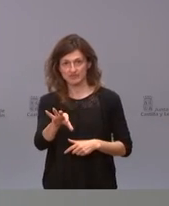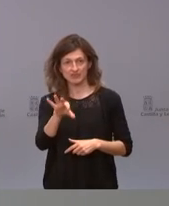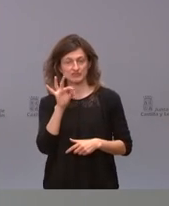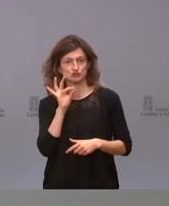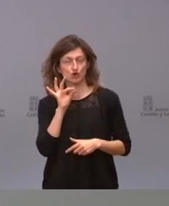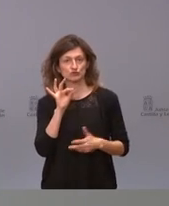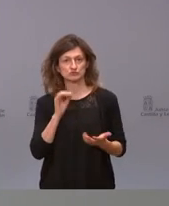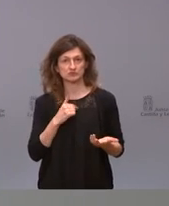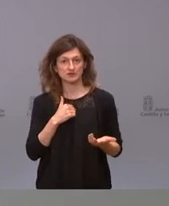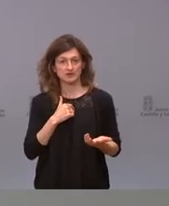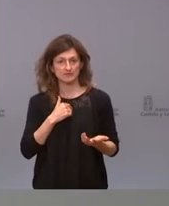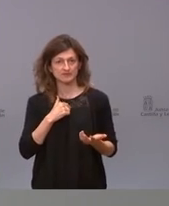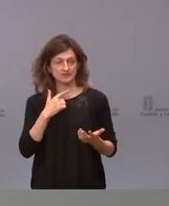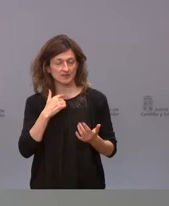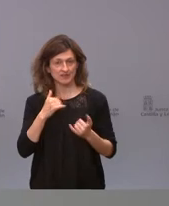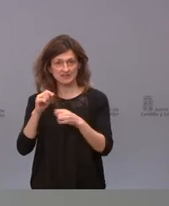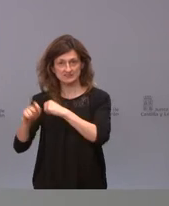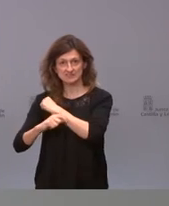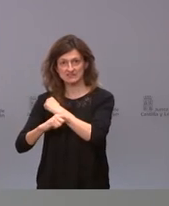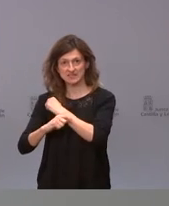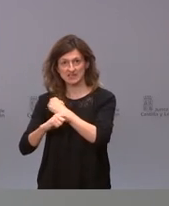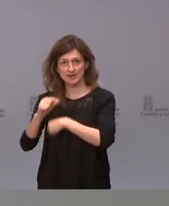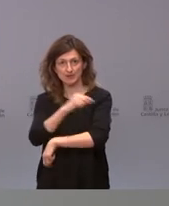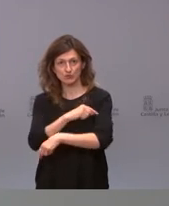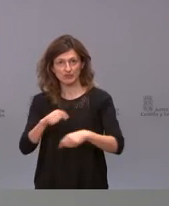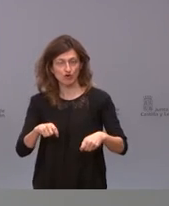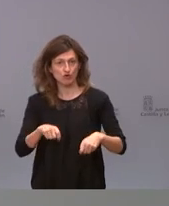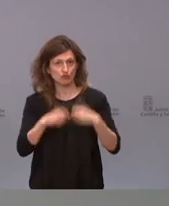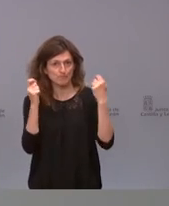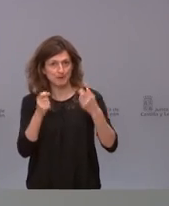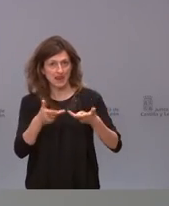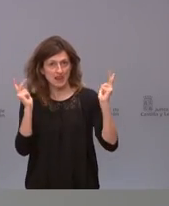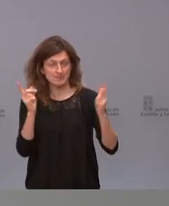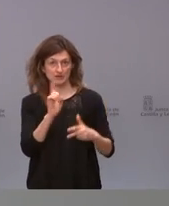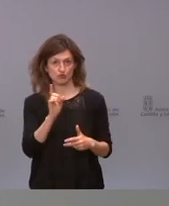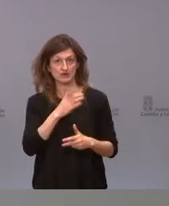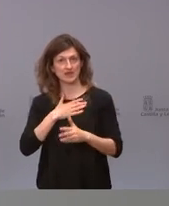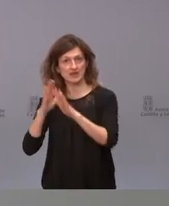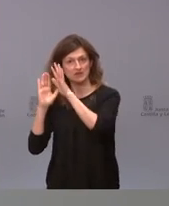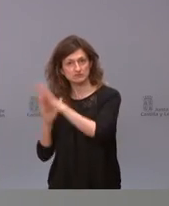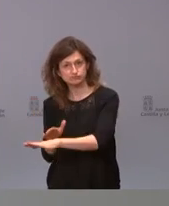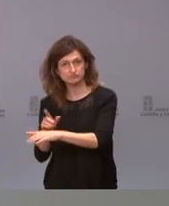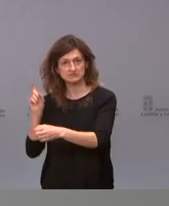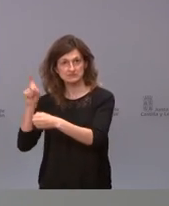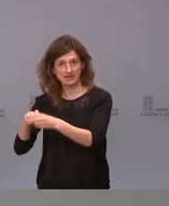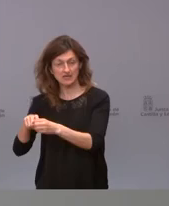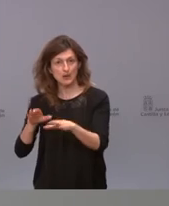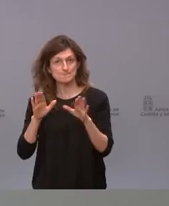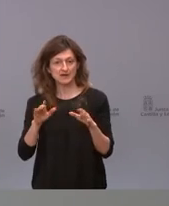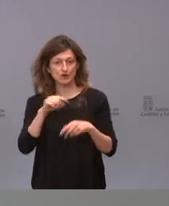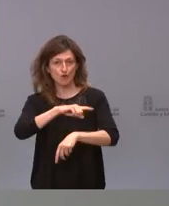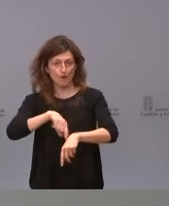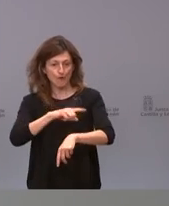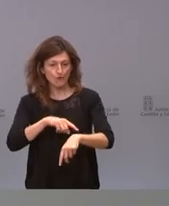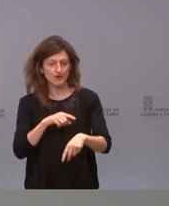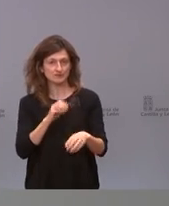decisión de romper la estrategia de vacunación tomamos una decisión de seguir la estrategia de vacunación pero durante unas horas